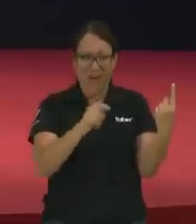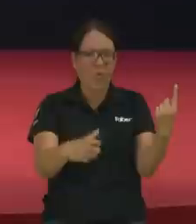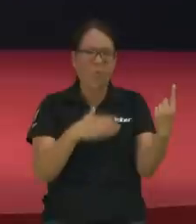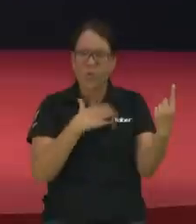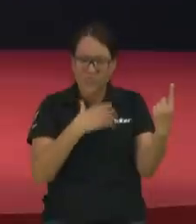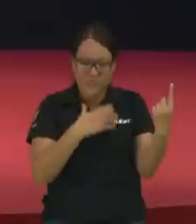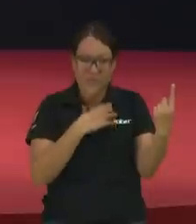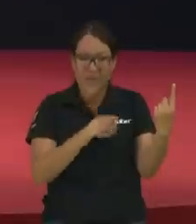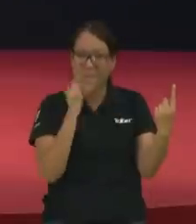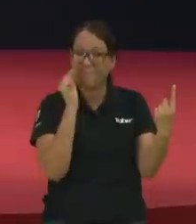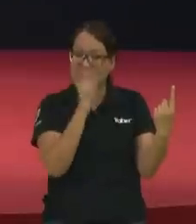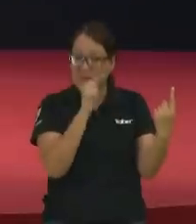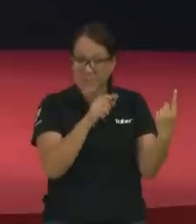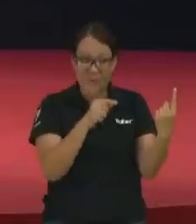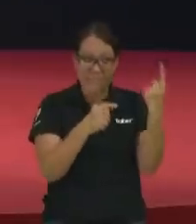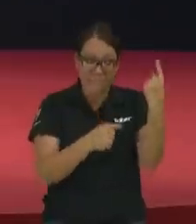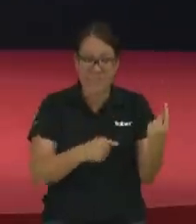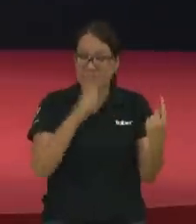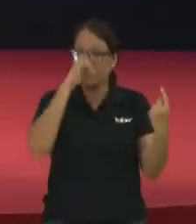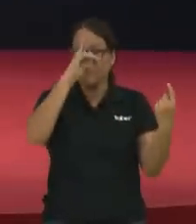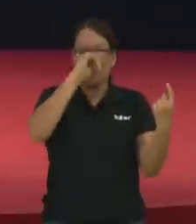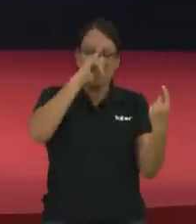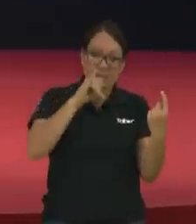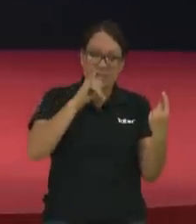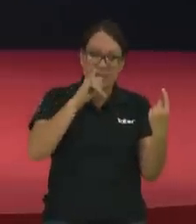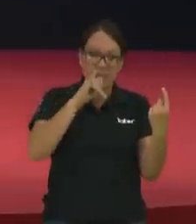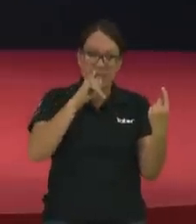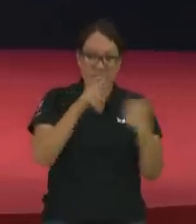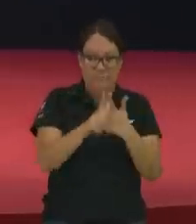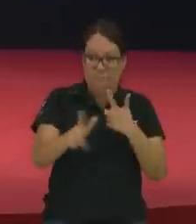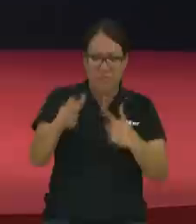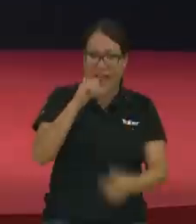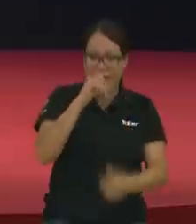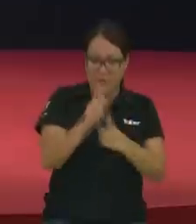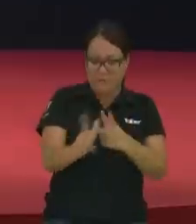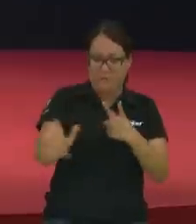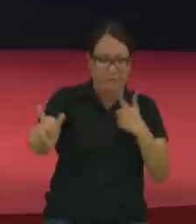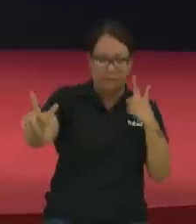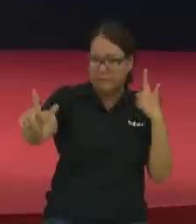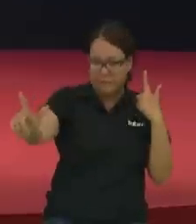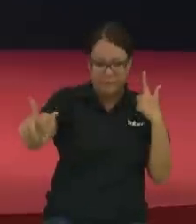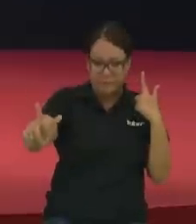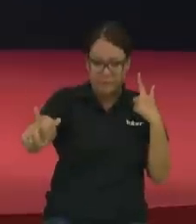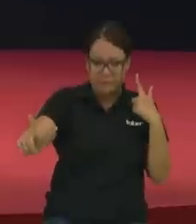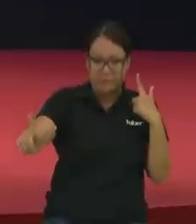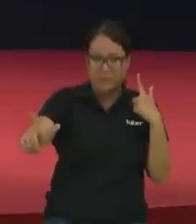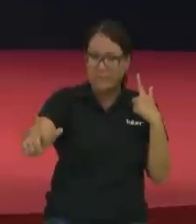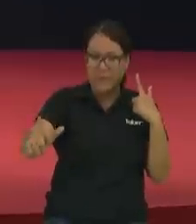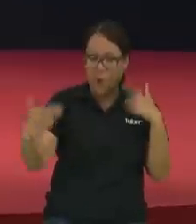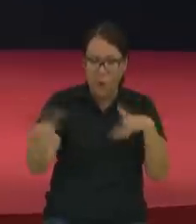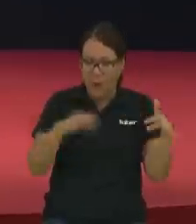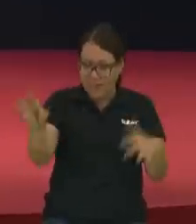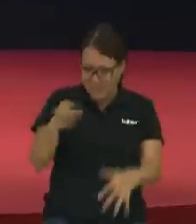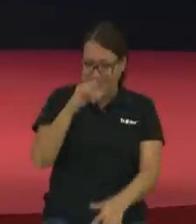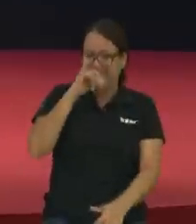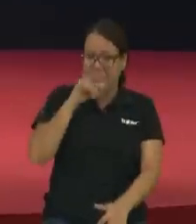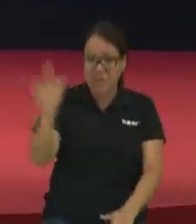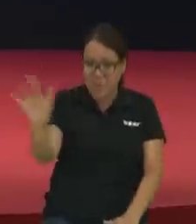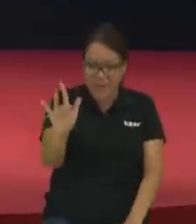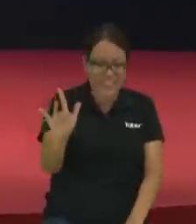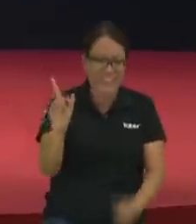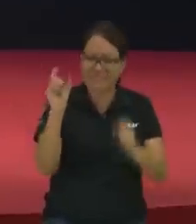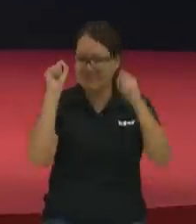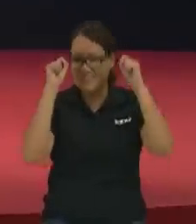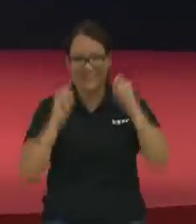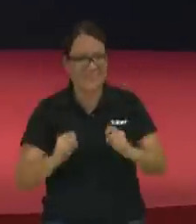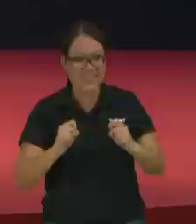Por eso el alcohólico debe mantenerse lejos todo el tiempo del alcohol que un día lo esclavizó. No puede jugar con él, no puede tocarlo, no